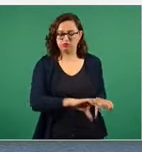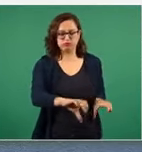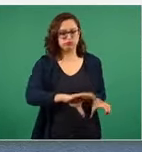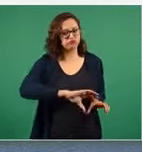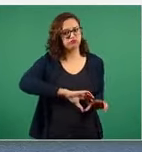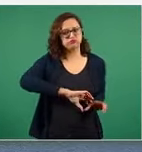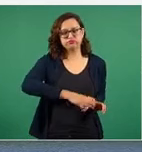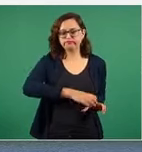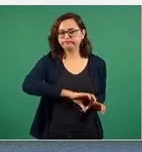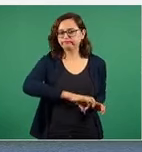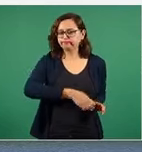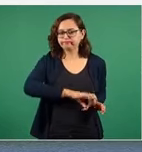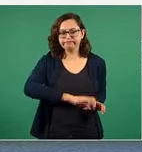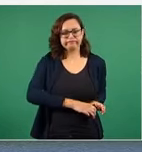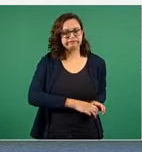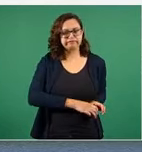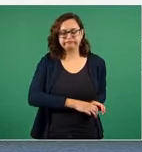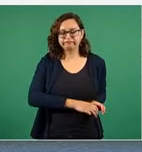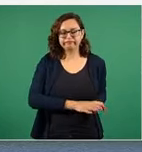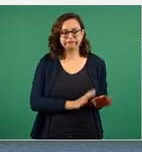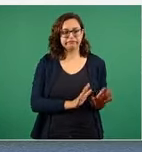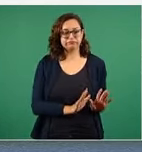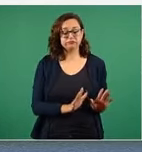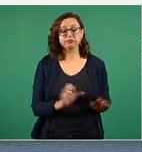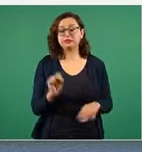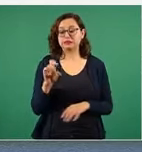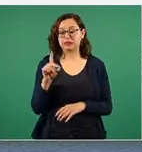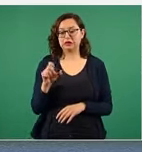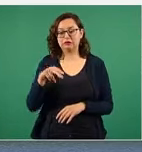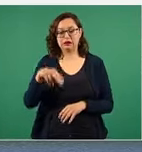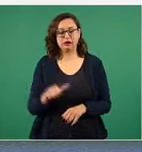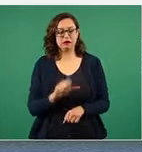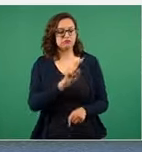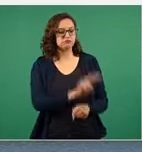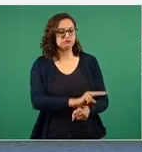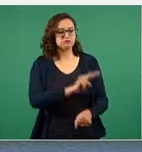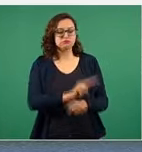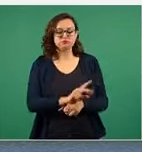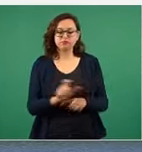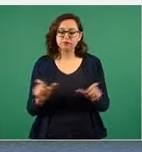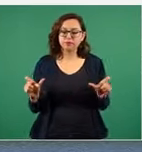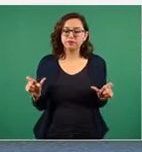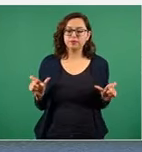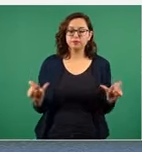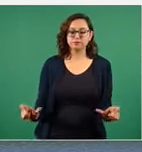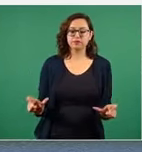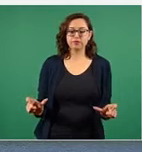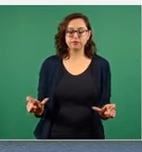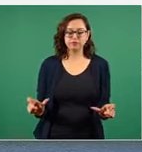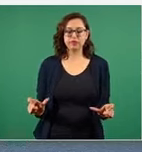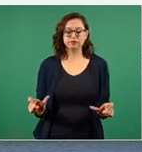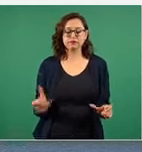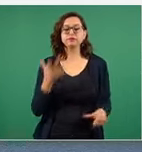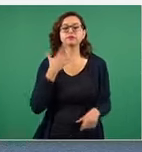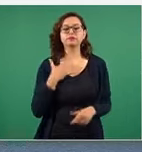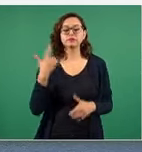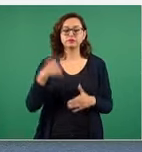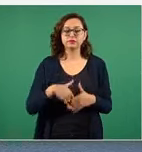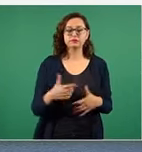pipas que maneja la Secretaría de la Defensa que son las que llevan el abasto